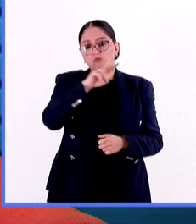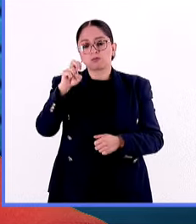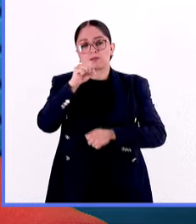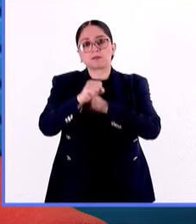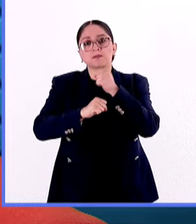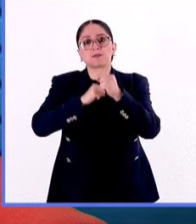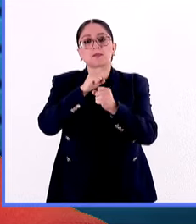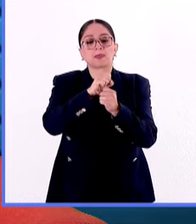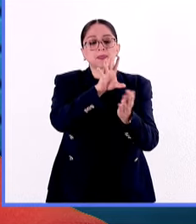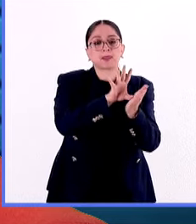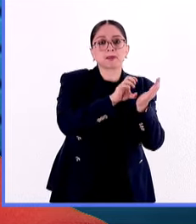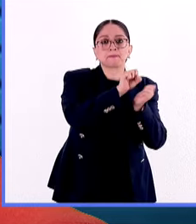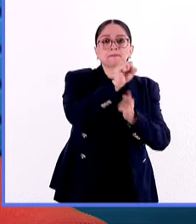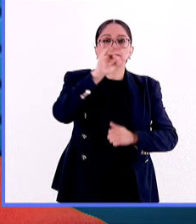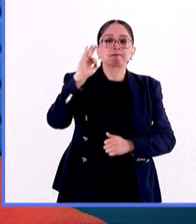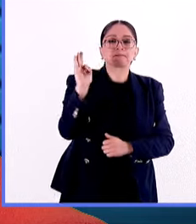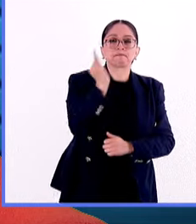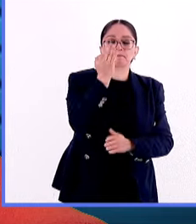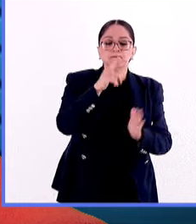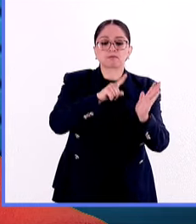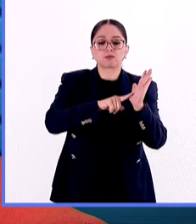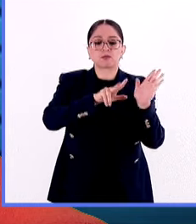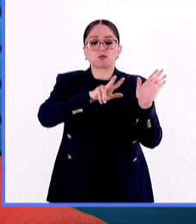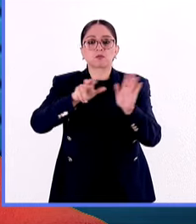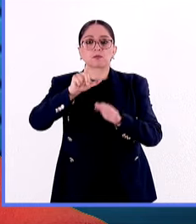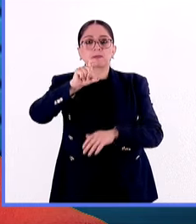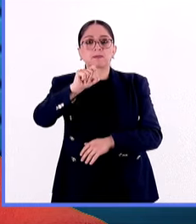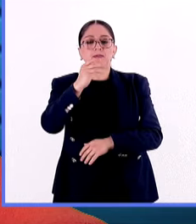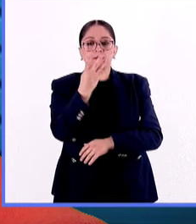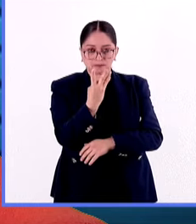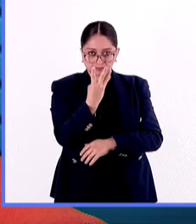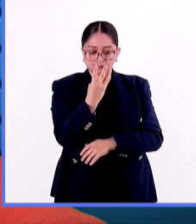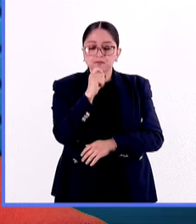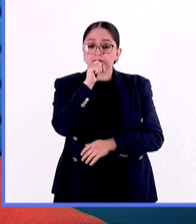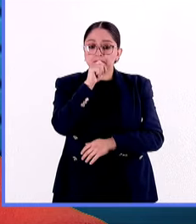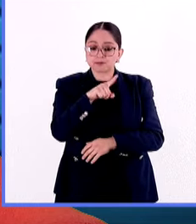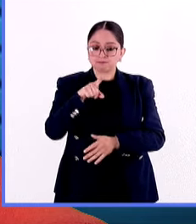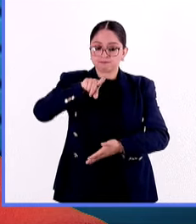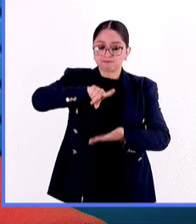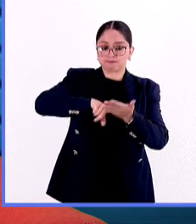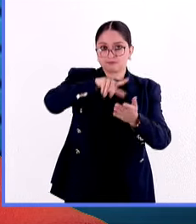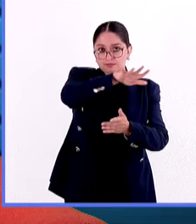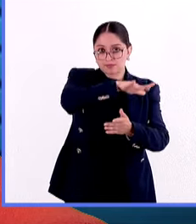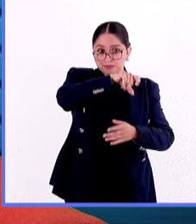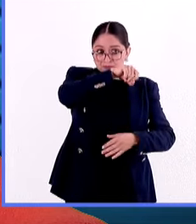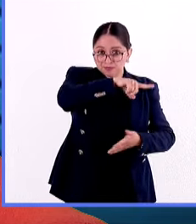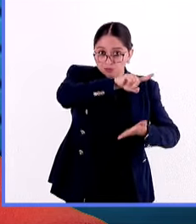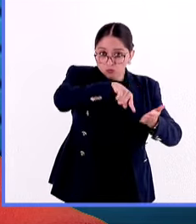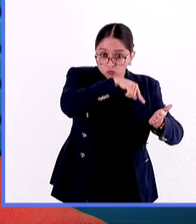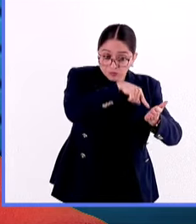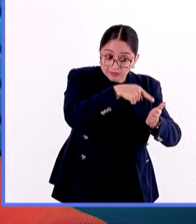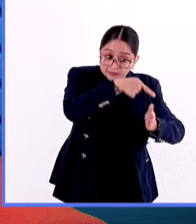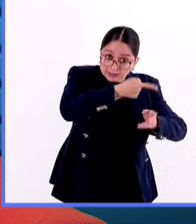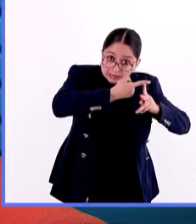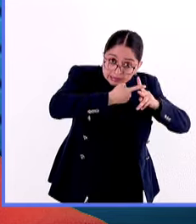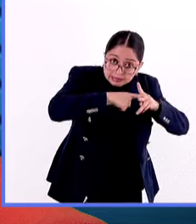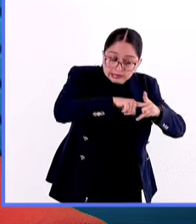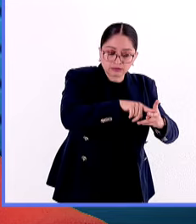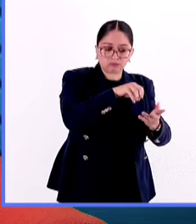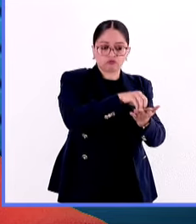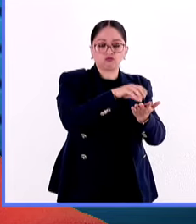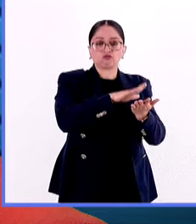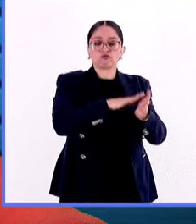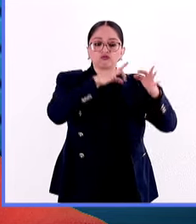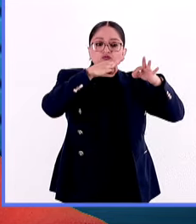Constitución Federal de 1824 y también porque fue justo en sus instalaciones donde se dieron las bases para fundar nuestra